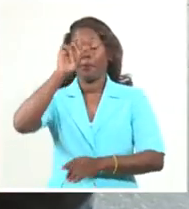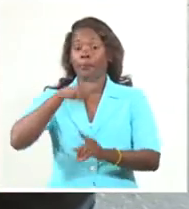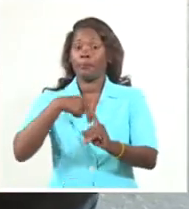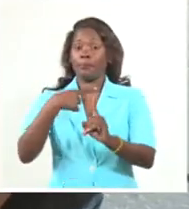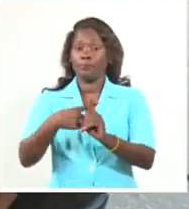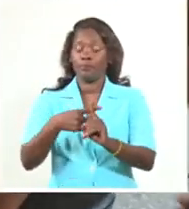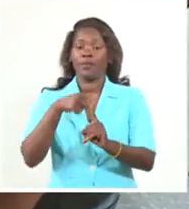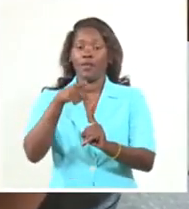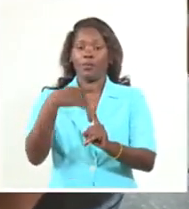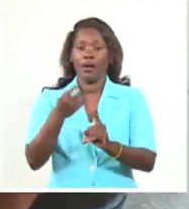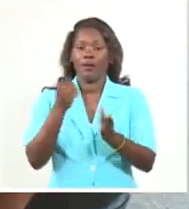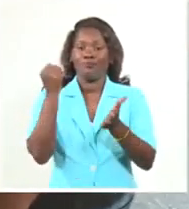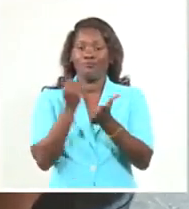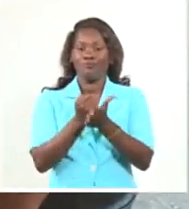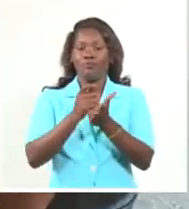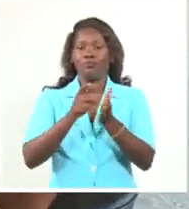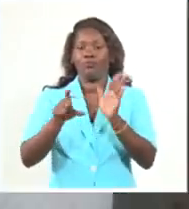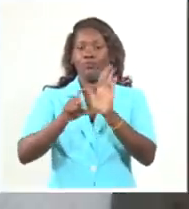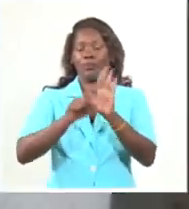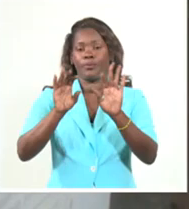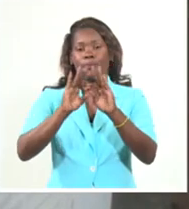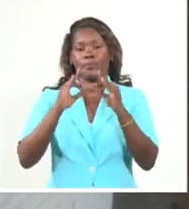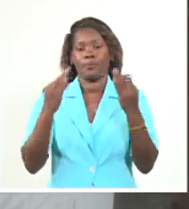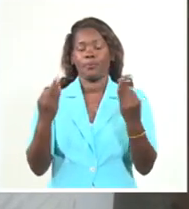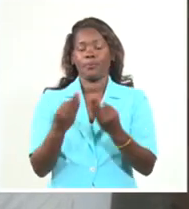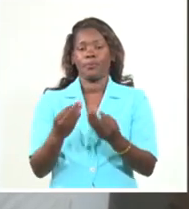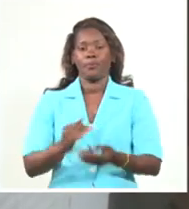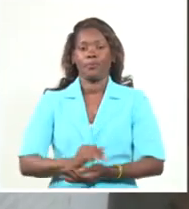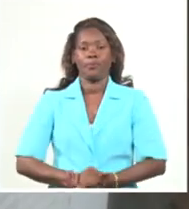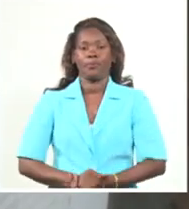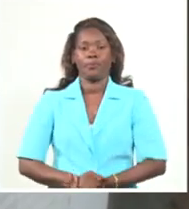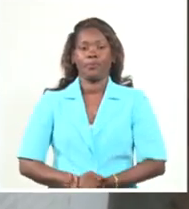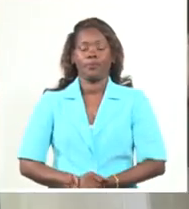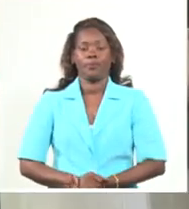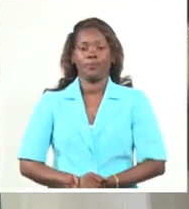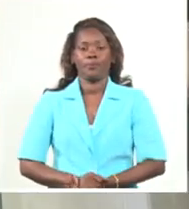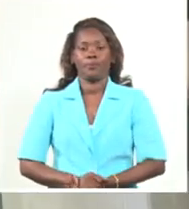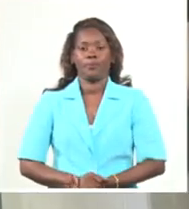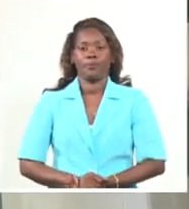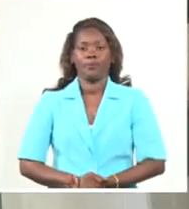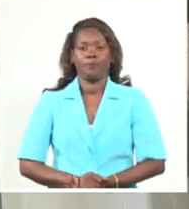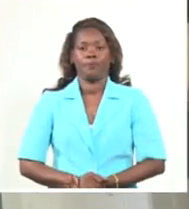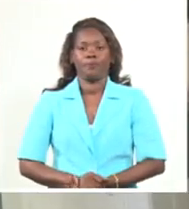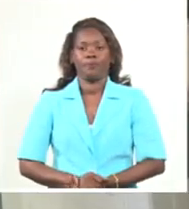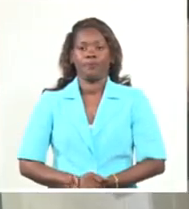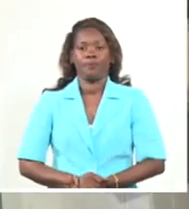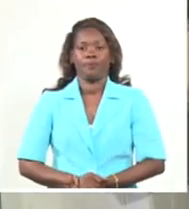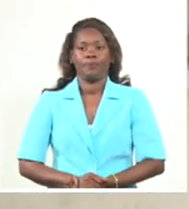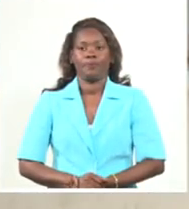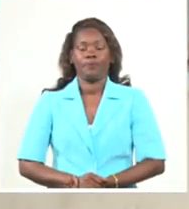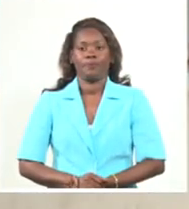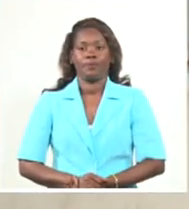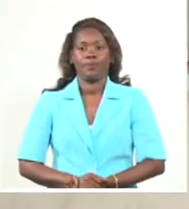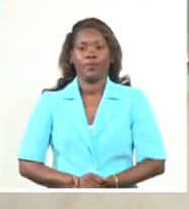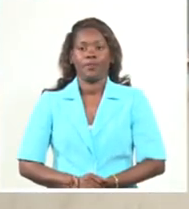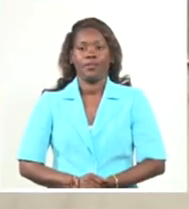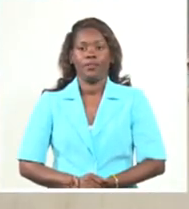someterá a votación el Código de las Familias Cubanas. Esta Lilian González, Sistema Informativo de la Televisión Cubana.